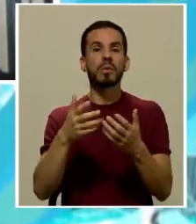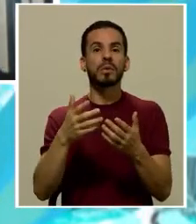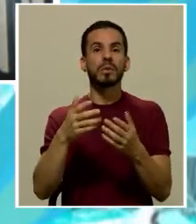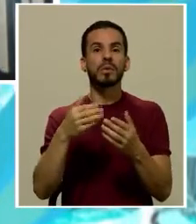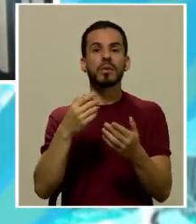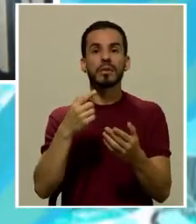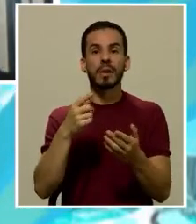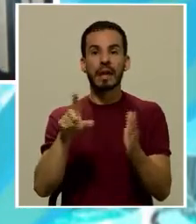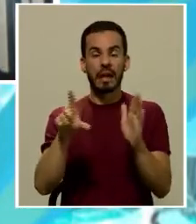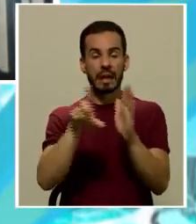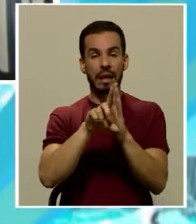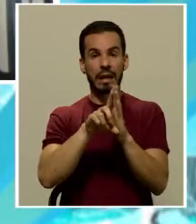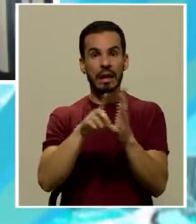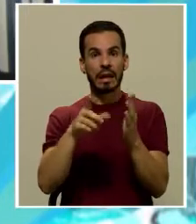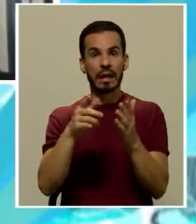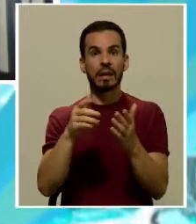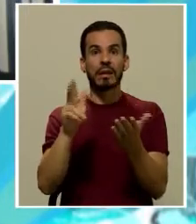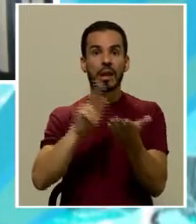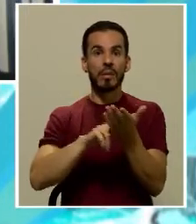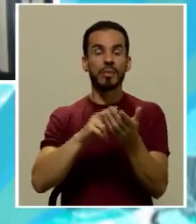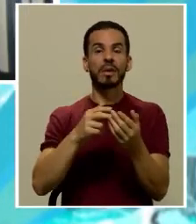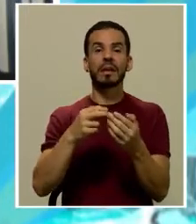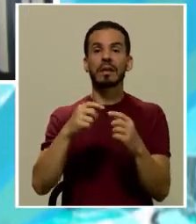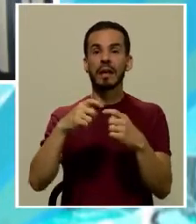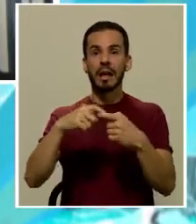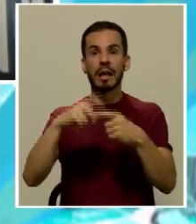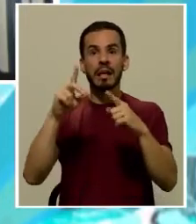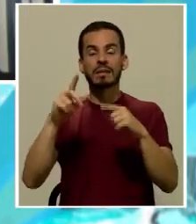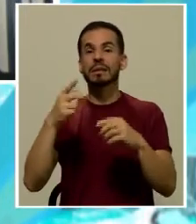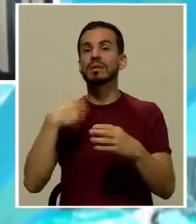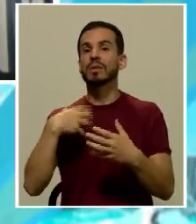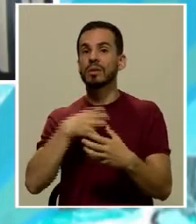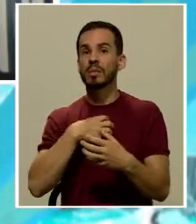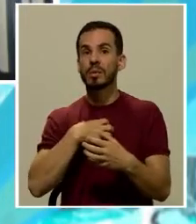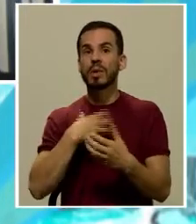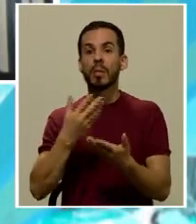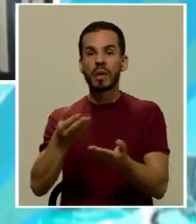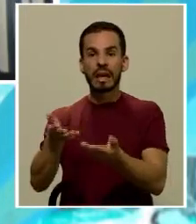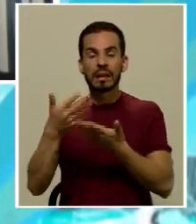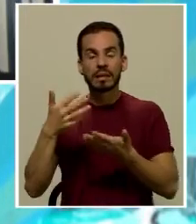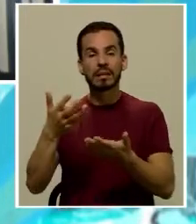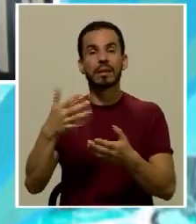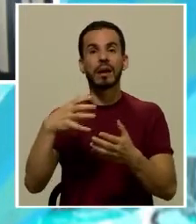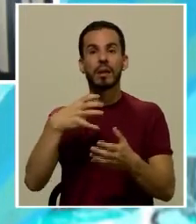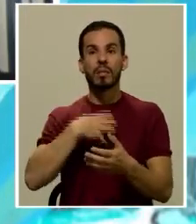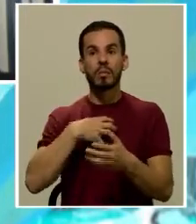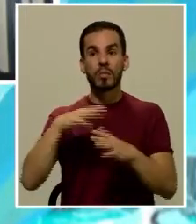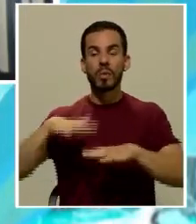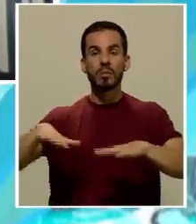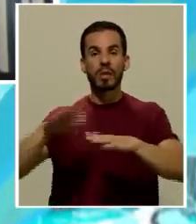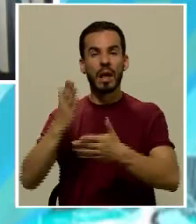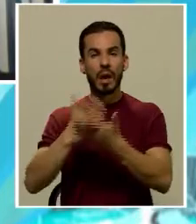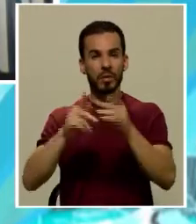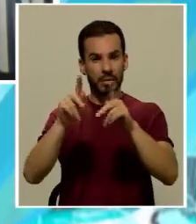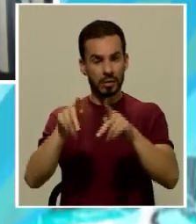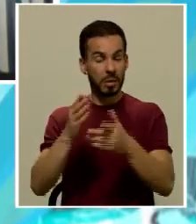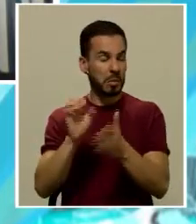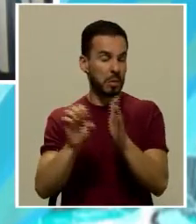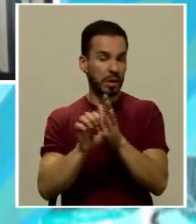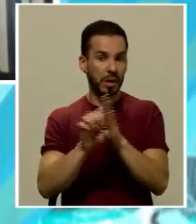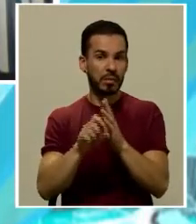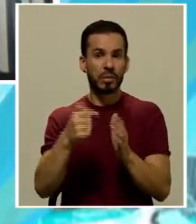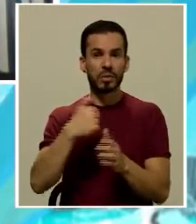promulgación de una ley de exención de dominio que podría quitarle la propiedad a alguien por ejemplo